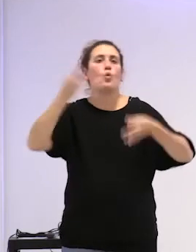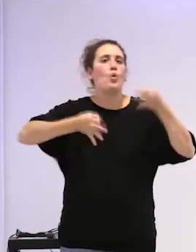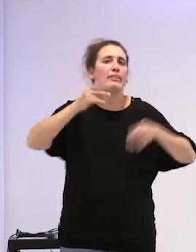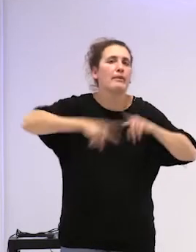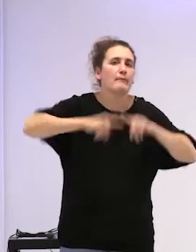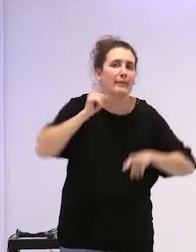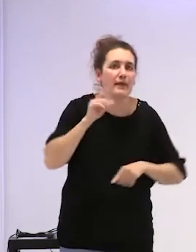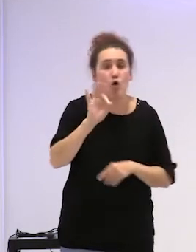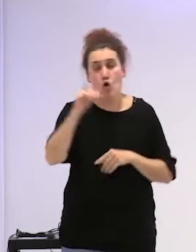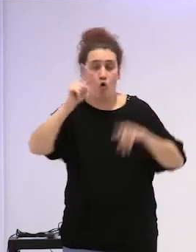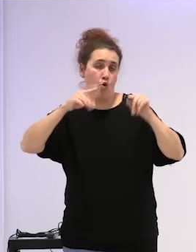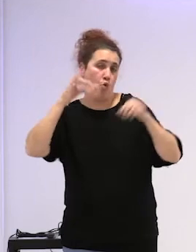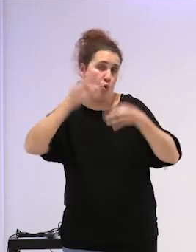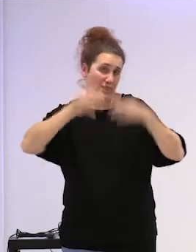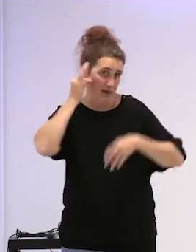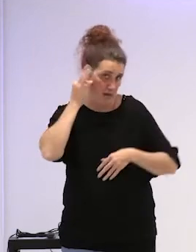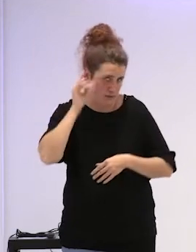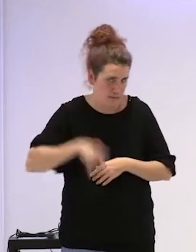o de la jueza